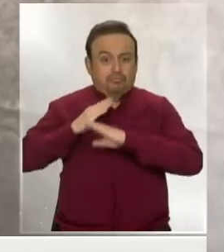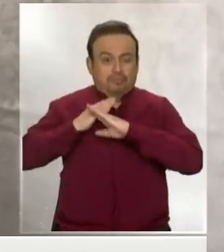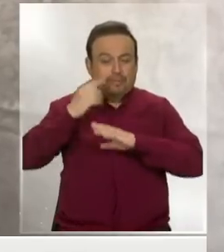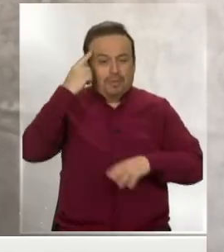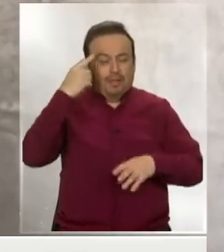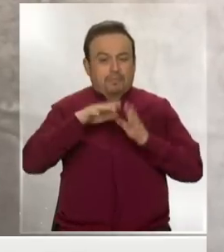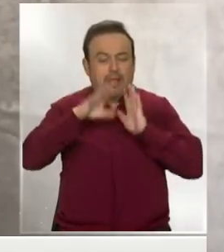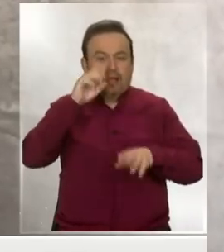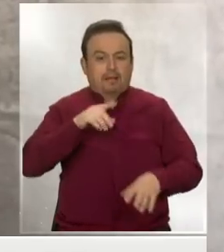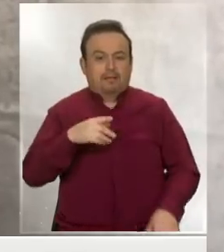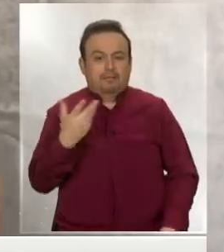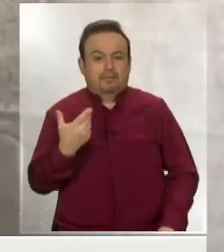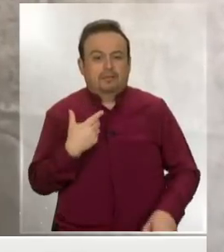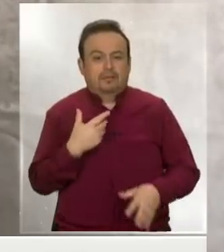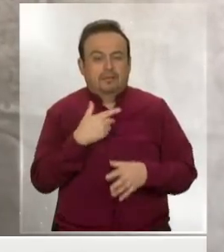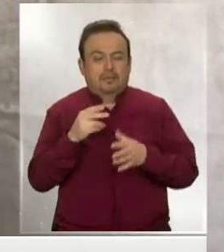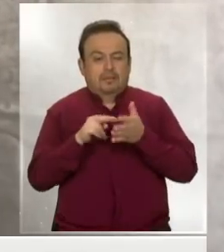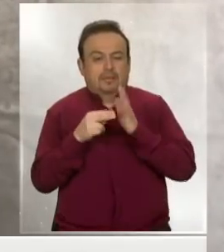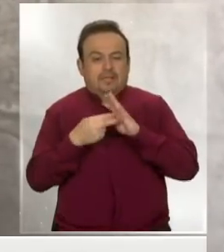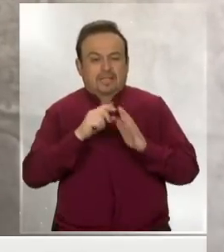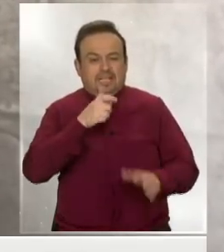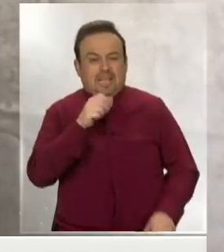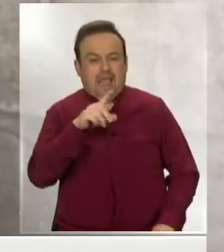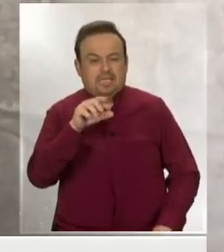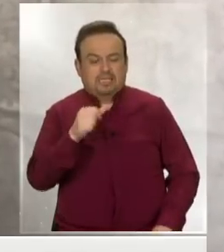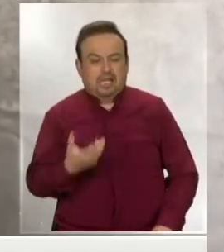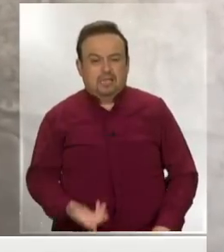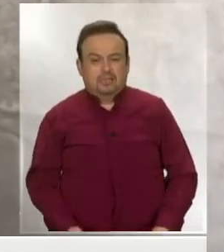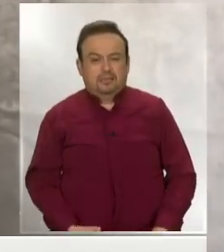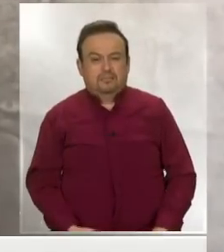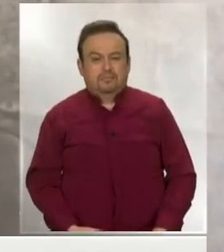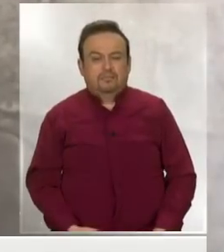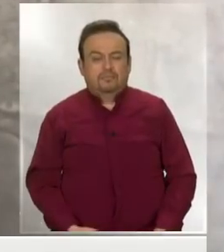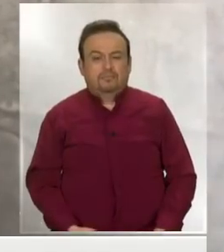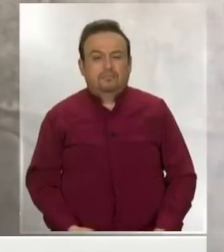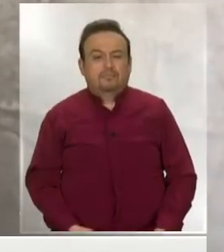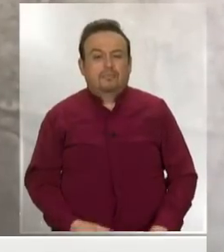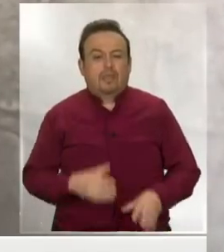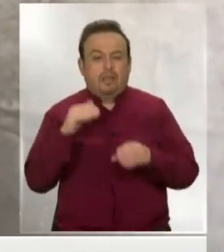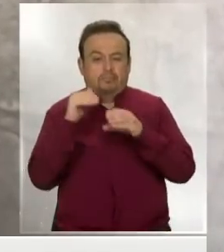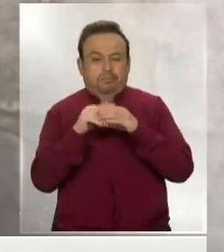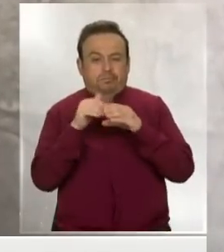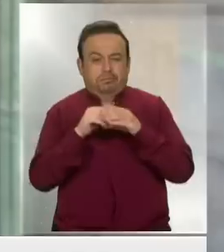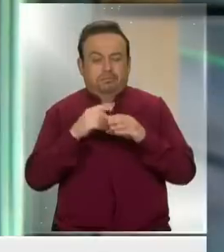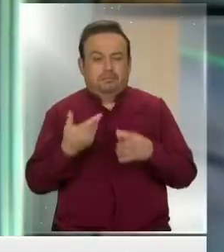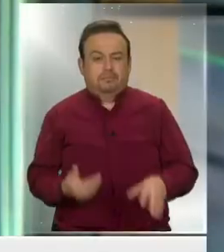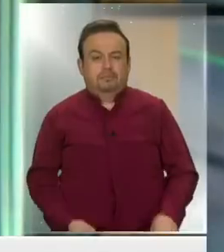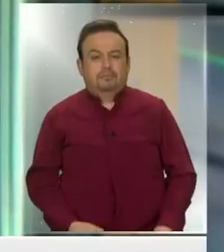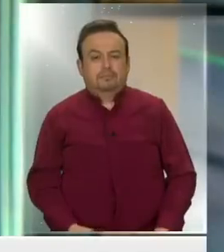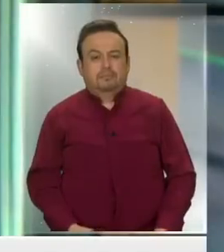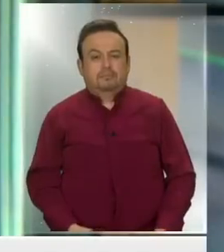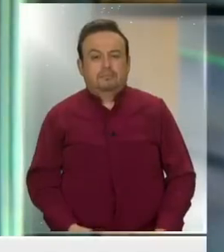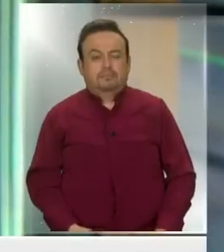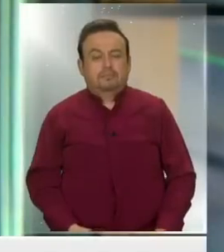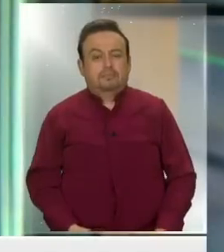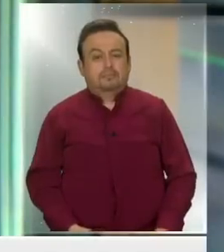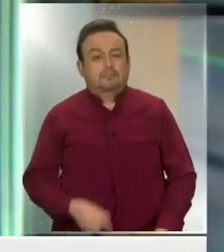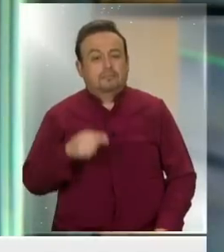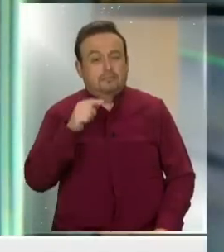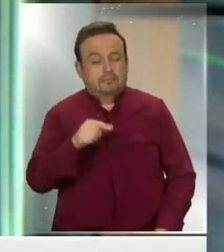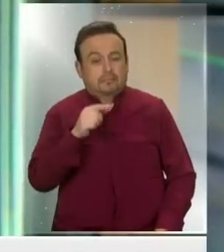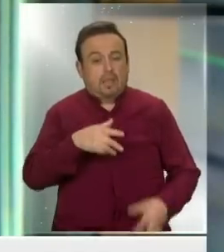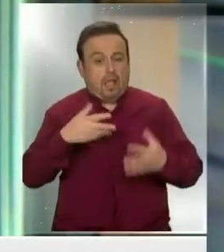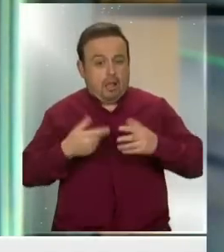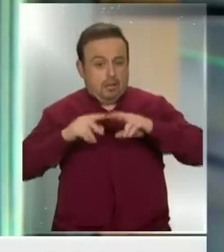que tienen una mayor cantidad de, por llamarlo de una manera común, mayor cantidad de virus acumulado en las grasitas. Esto se está